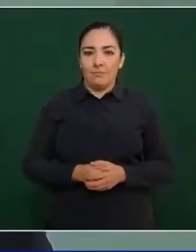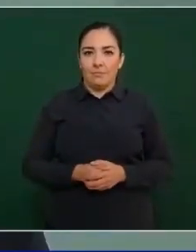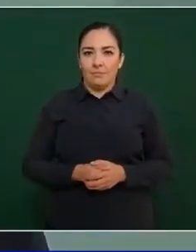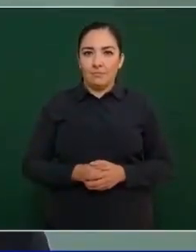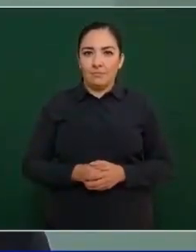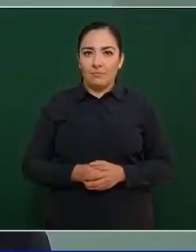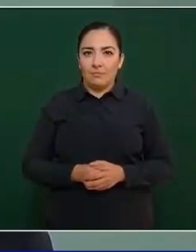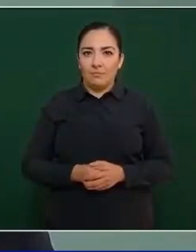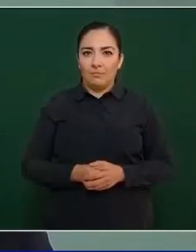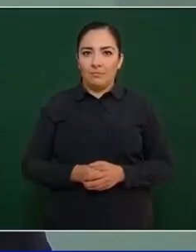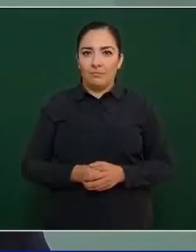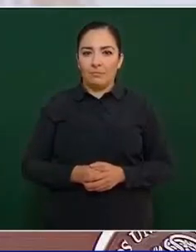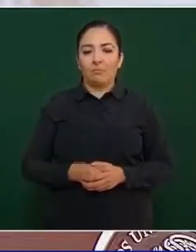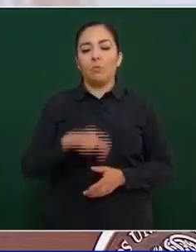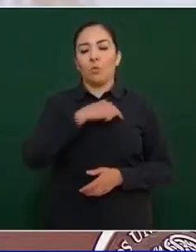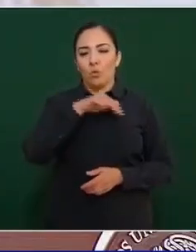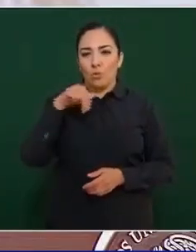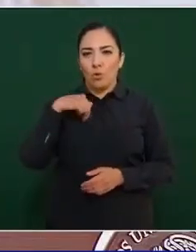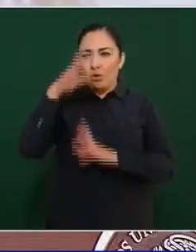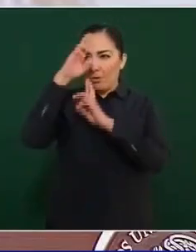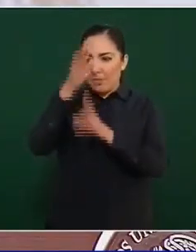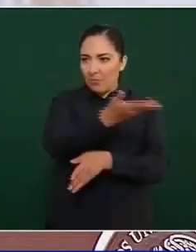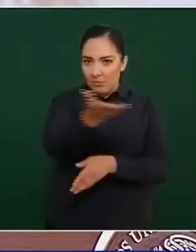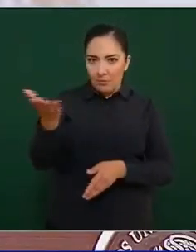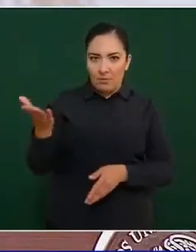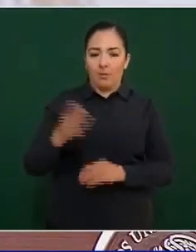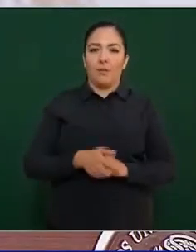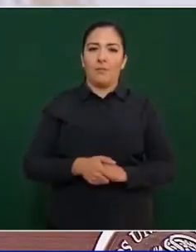Entonces, nuestro respeto para ustedes.